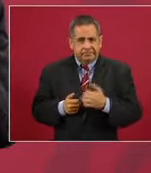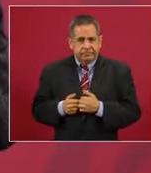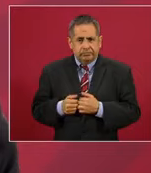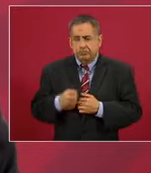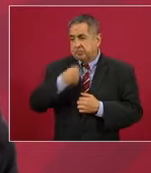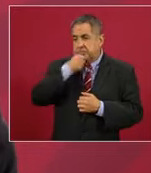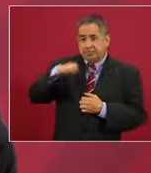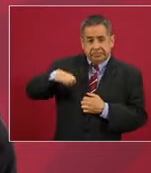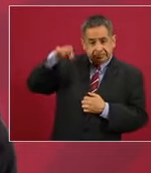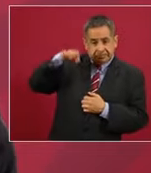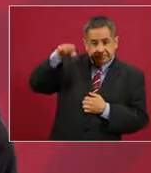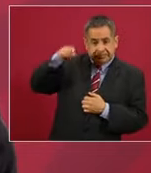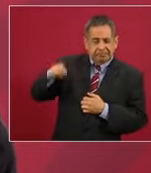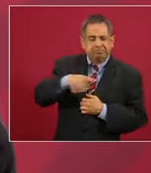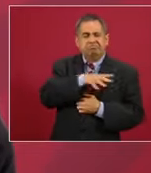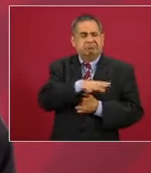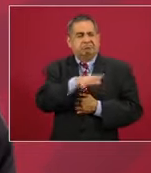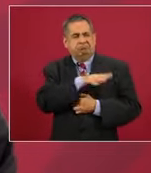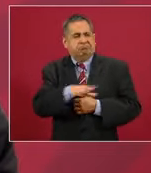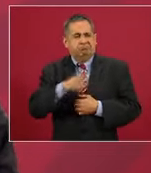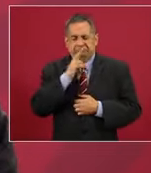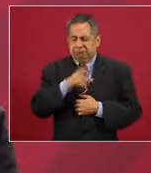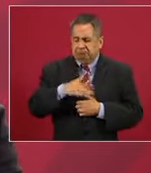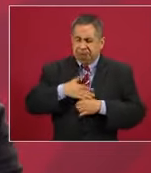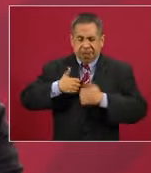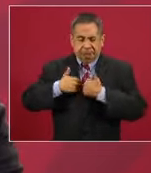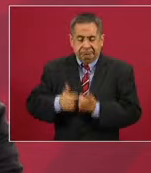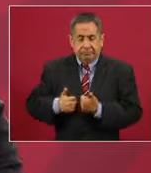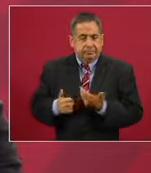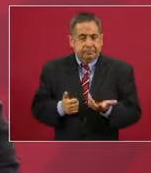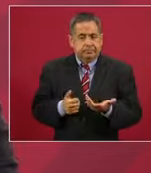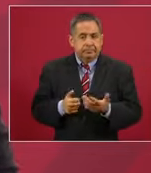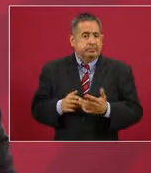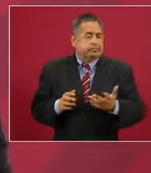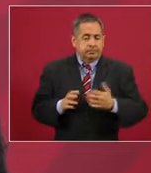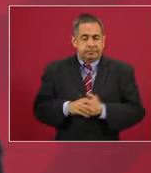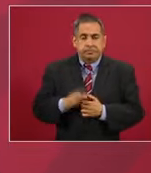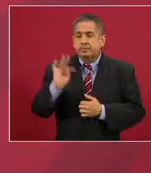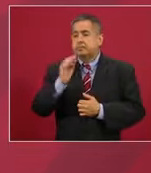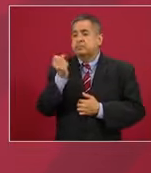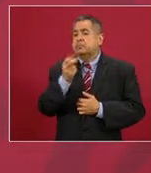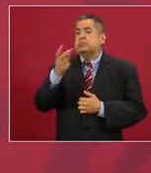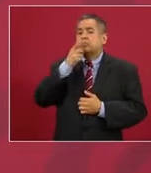gente mayor. Dicen, no, incluso dicen,